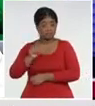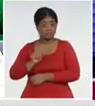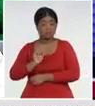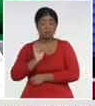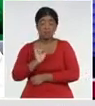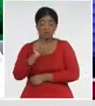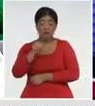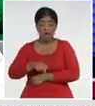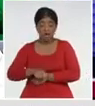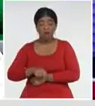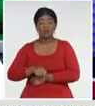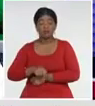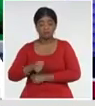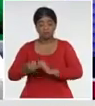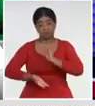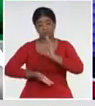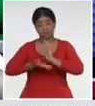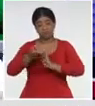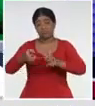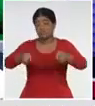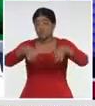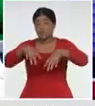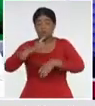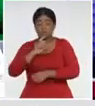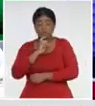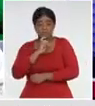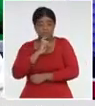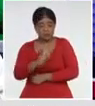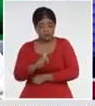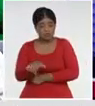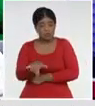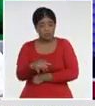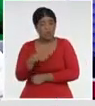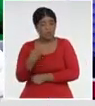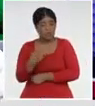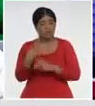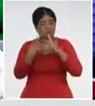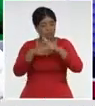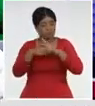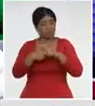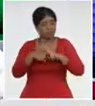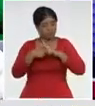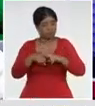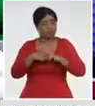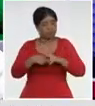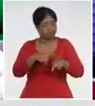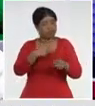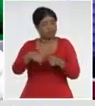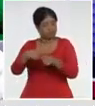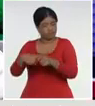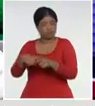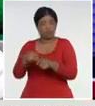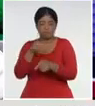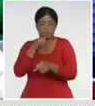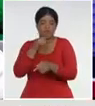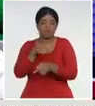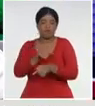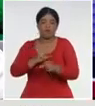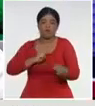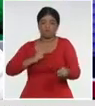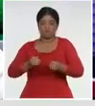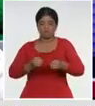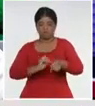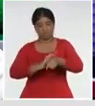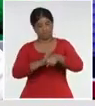que nos vamos enfrentando, además de resolver, algunas otras cosas, que van a permitir, un mejor control, de la pandemia,